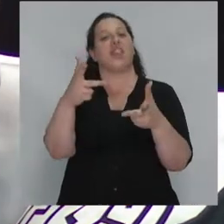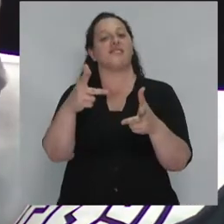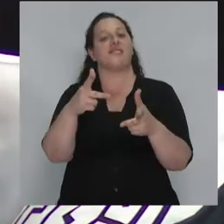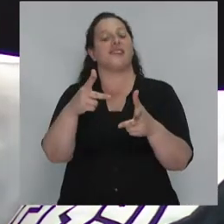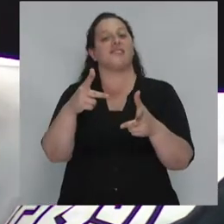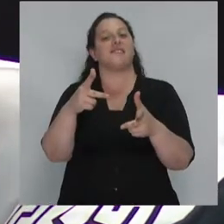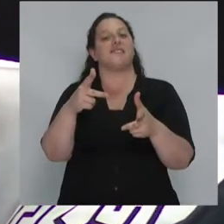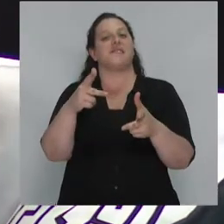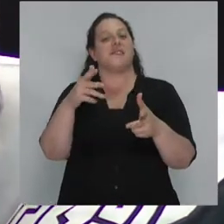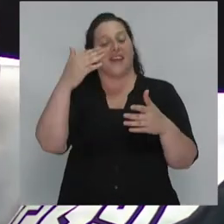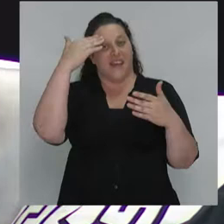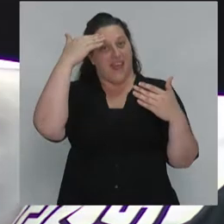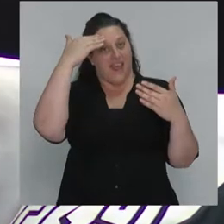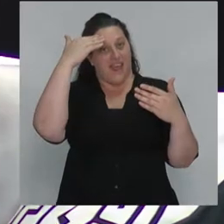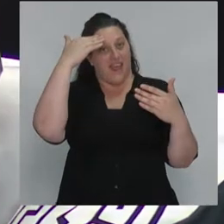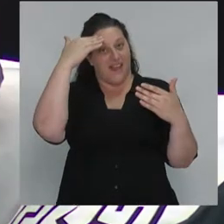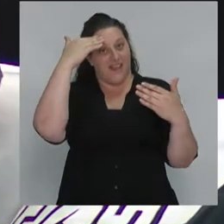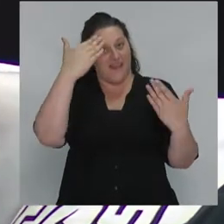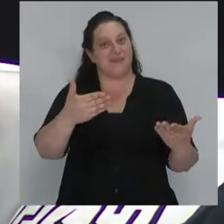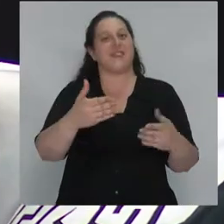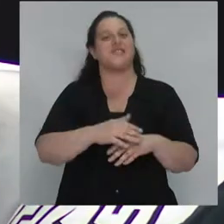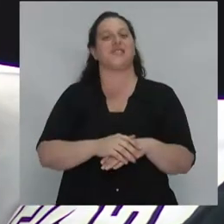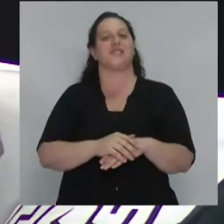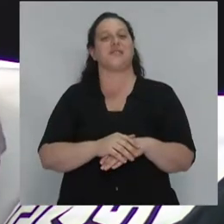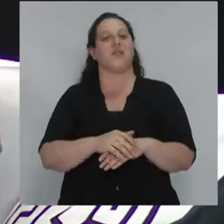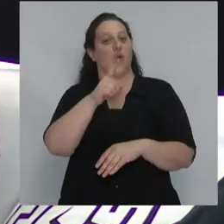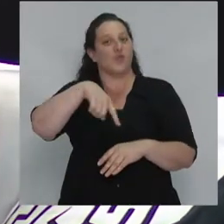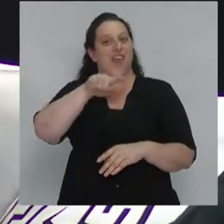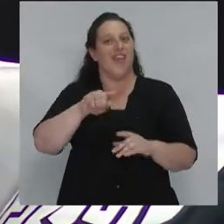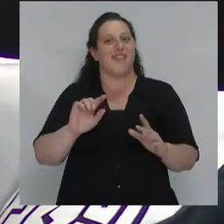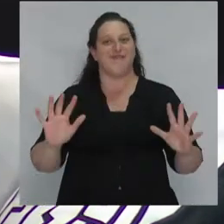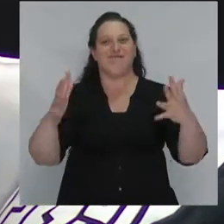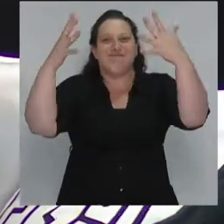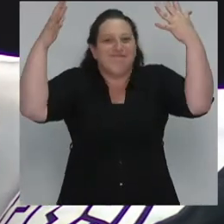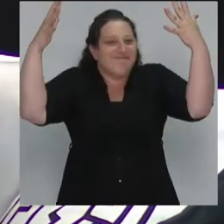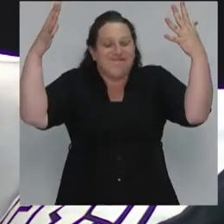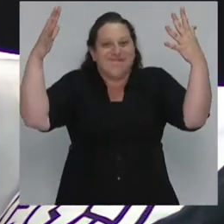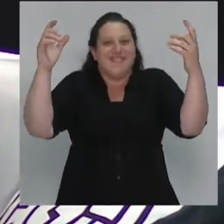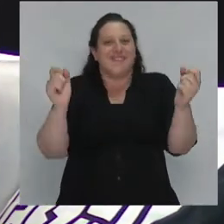admiración para ustedes, su fervor caliente y